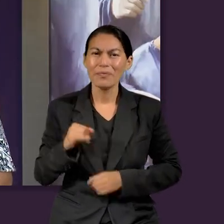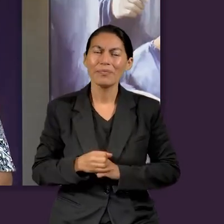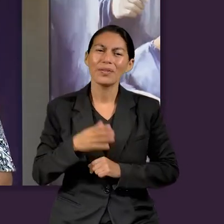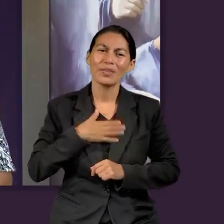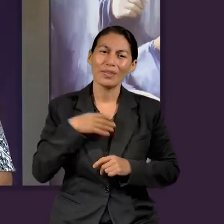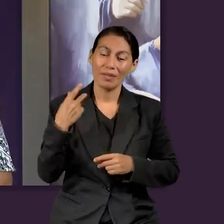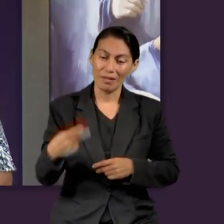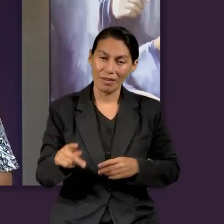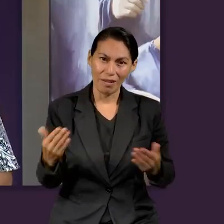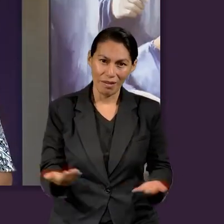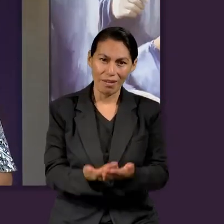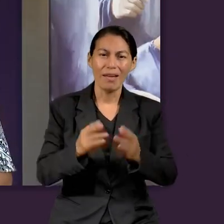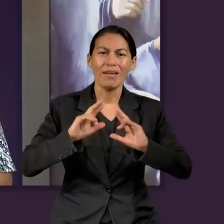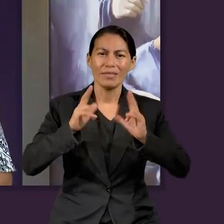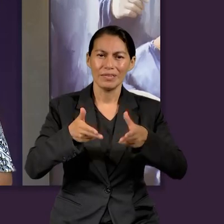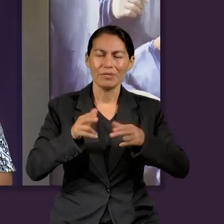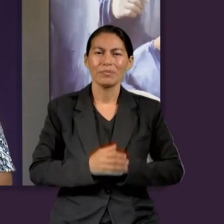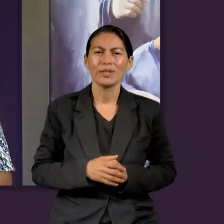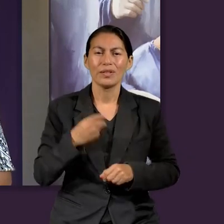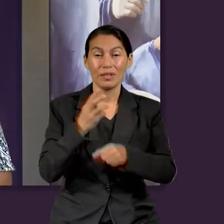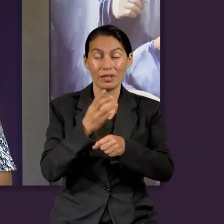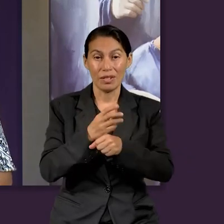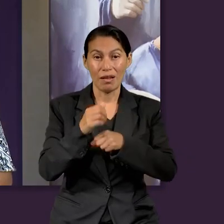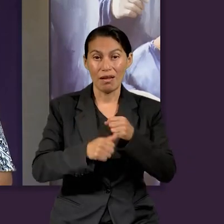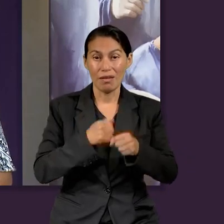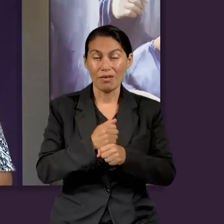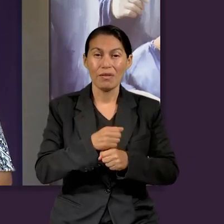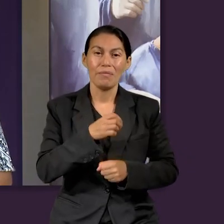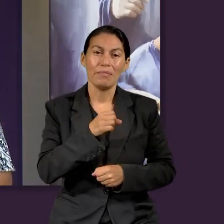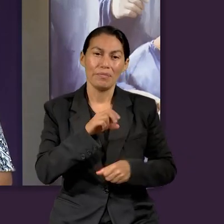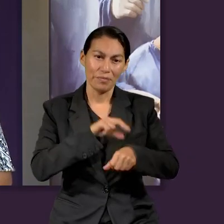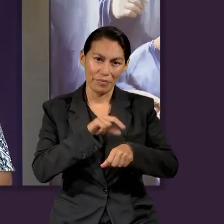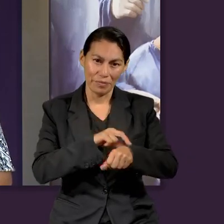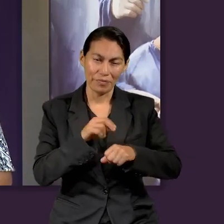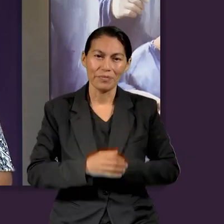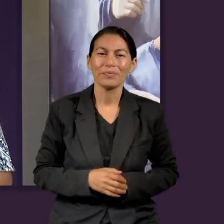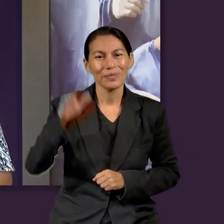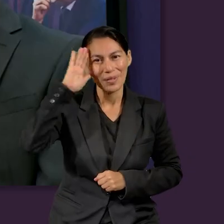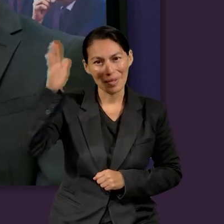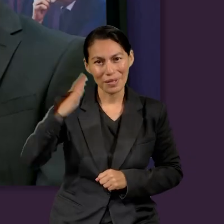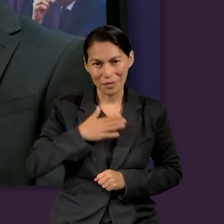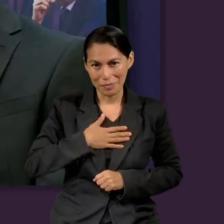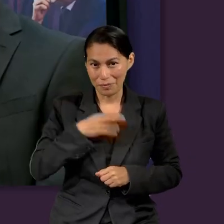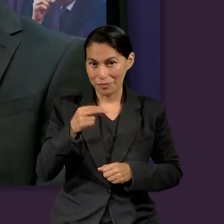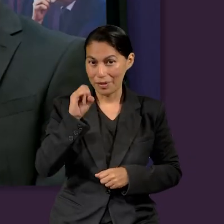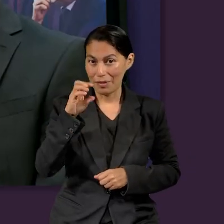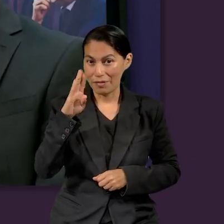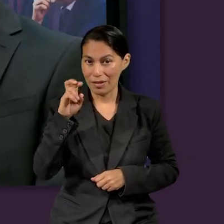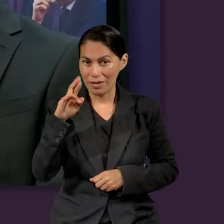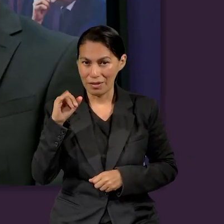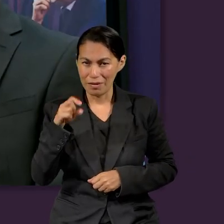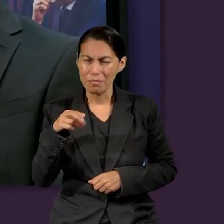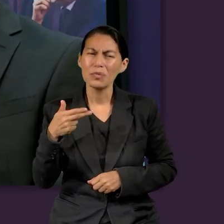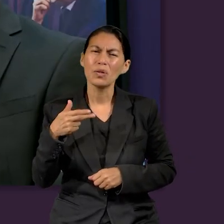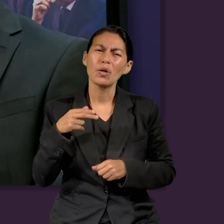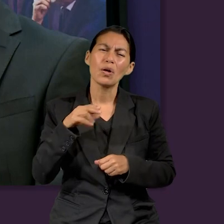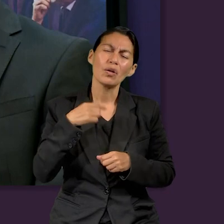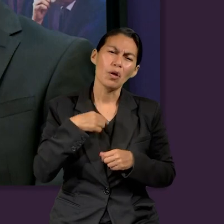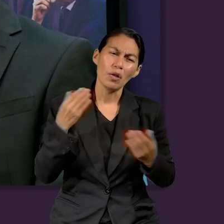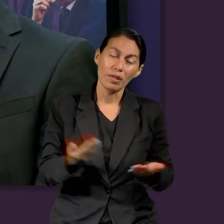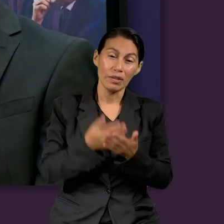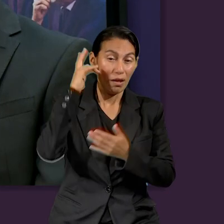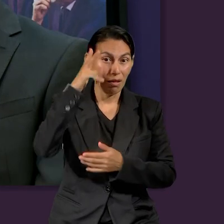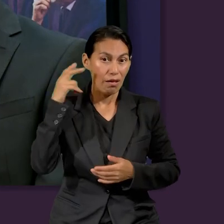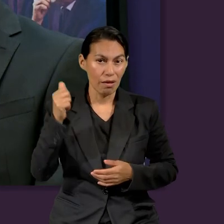Carrasco, soy originaria de Chiapas y curso el tercer año de la carrera de Medicina. Hola, ¿qué tal? Mi nombre es Ibrahim Cruz Valdés,